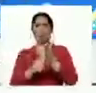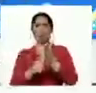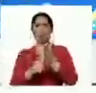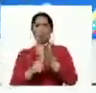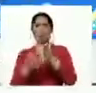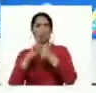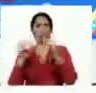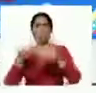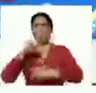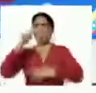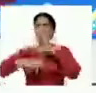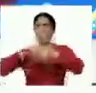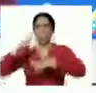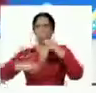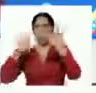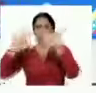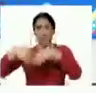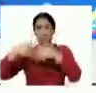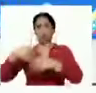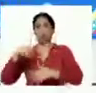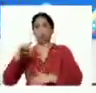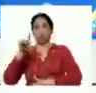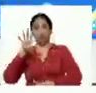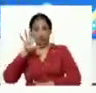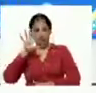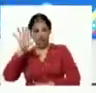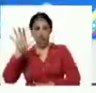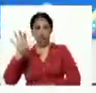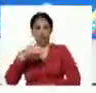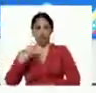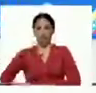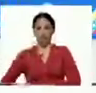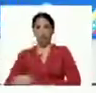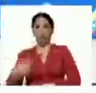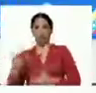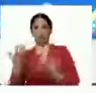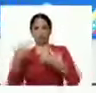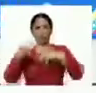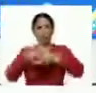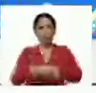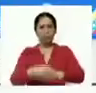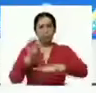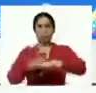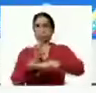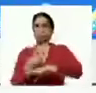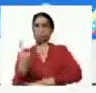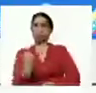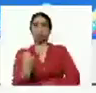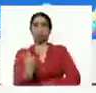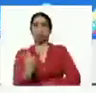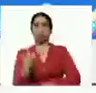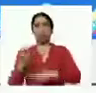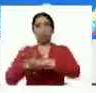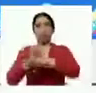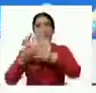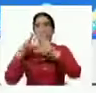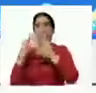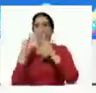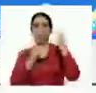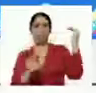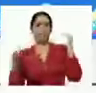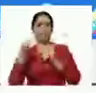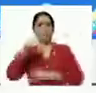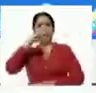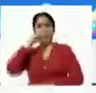produce toda produce una economía integrada que quizás es la única economía del mundo que va a crecer en